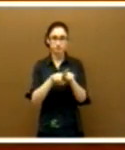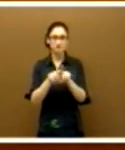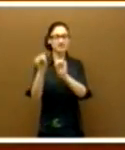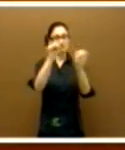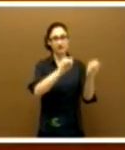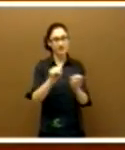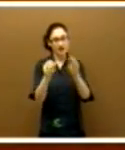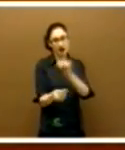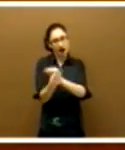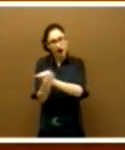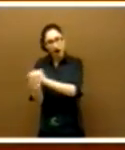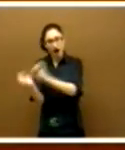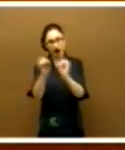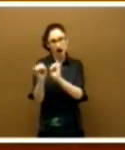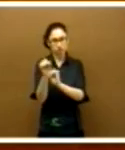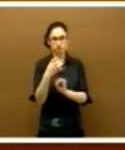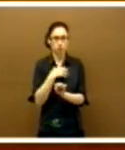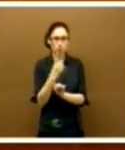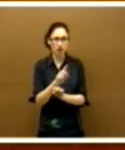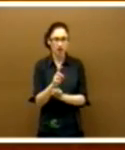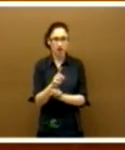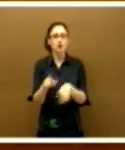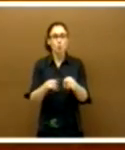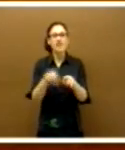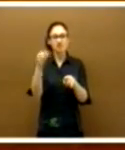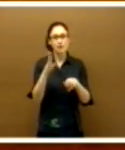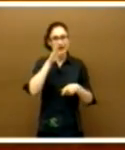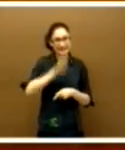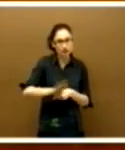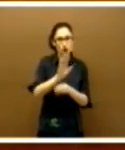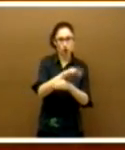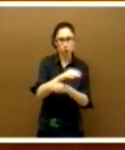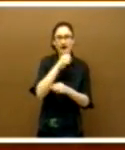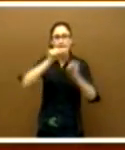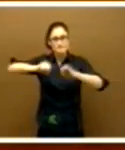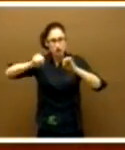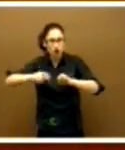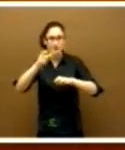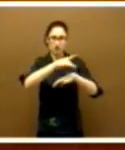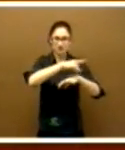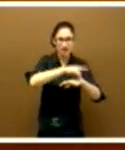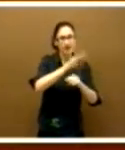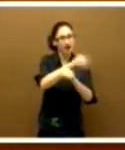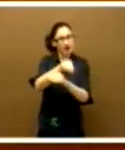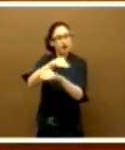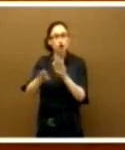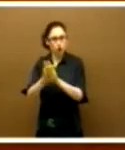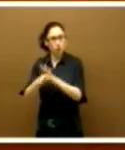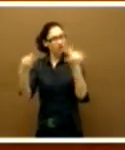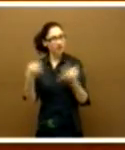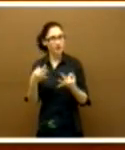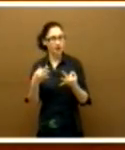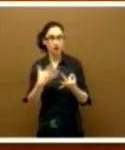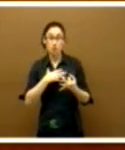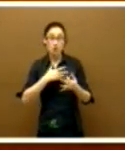natalidad, porque hay que continuar cuidando a los niños, a los mayores, a los que están enfermos y porque no podemos permitir